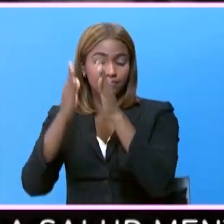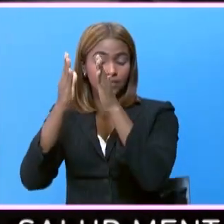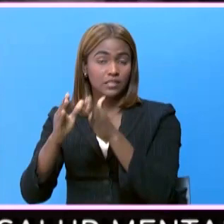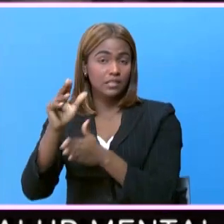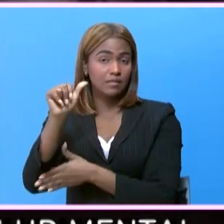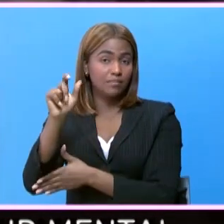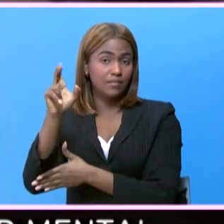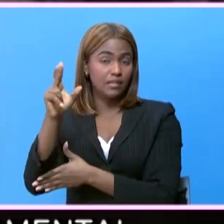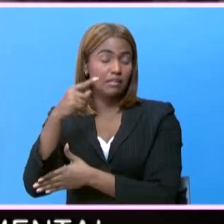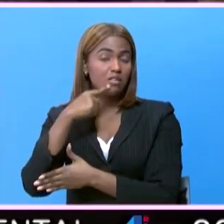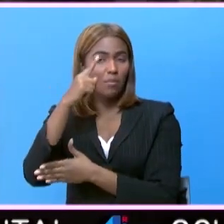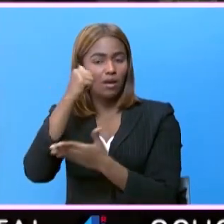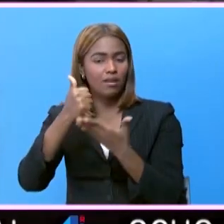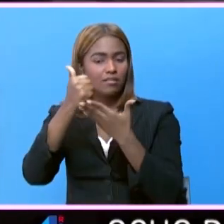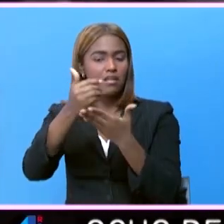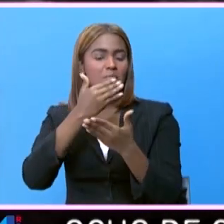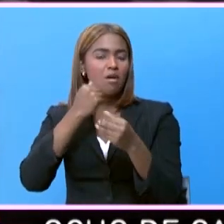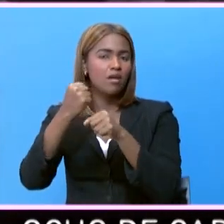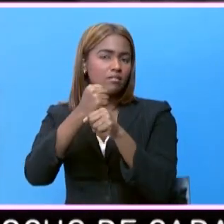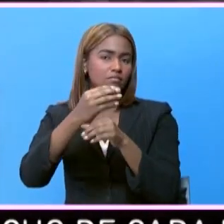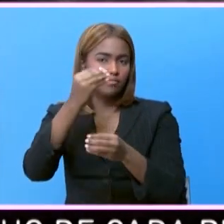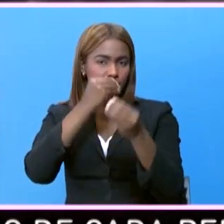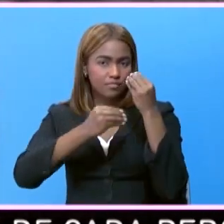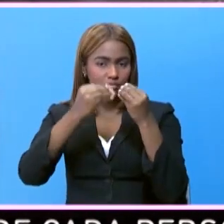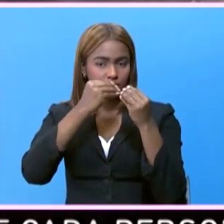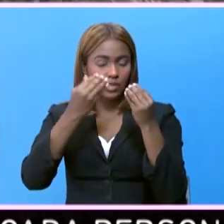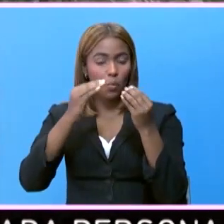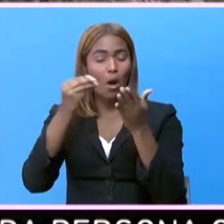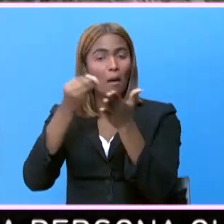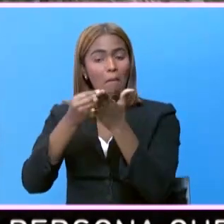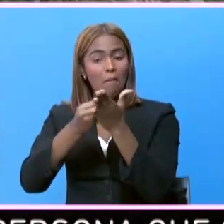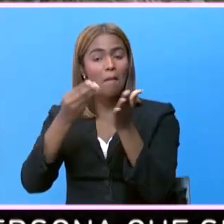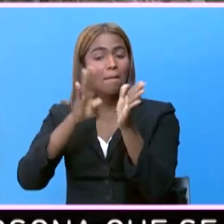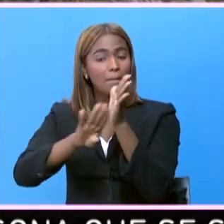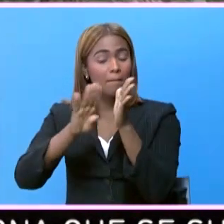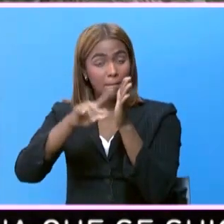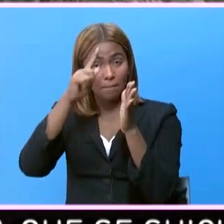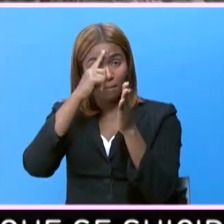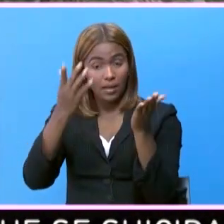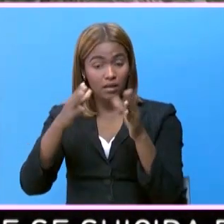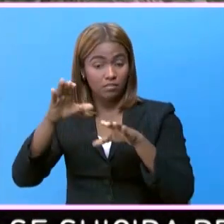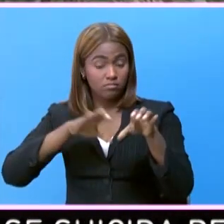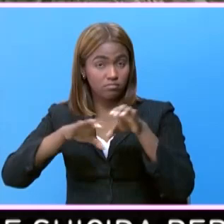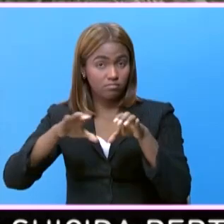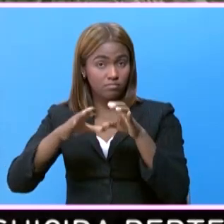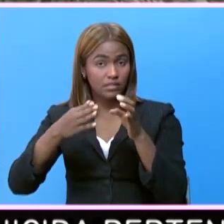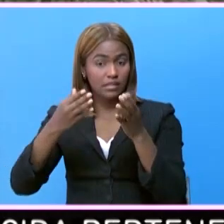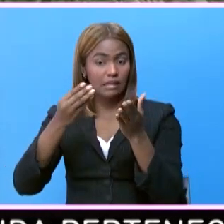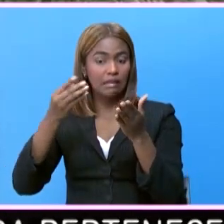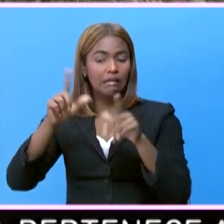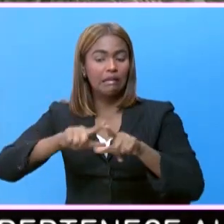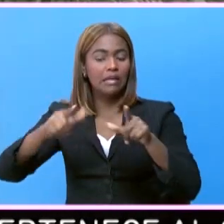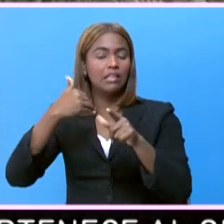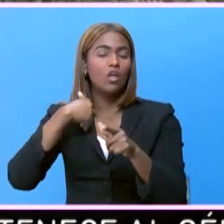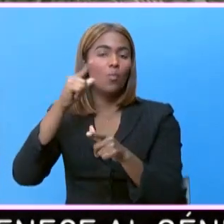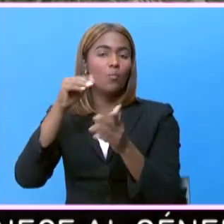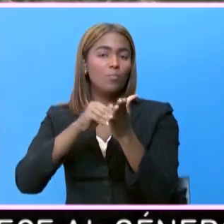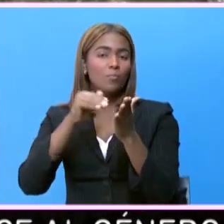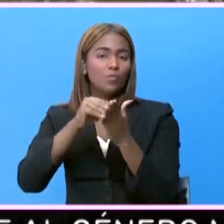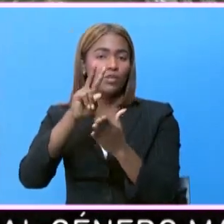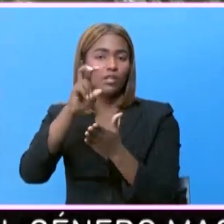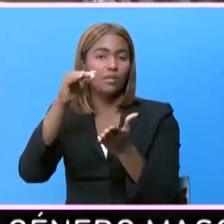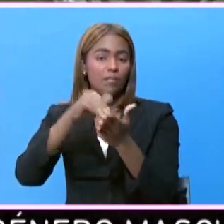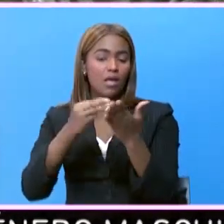expresó que para garantizar la seguridad alimentaria y precios competitivos en el mercado, el sector dispone de 1.200.000 tareas para